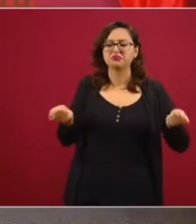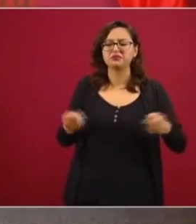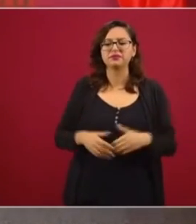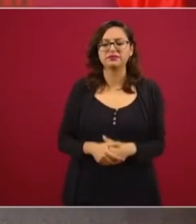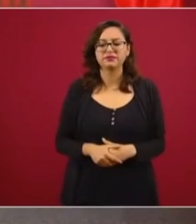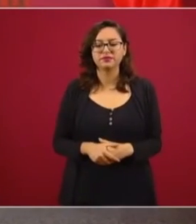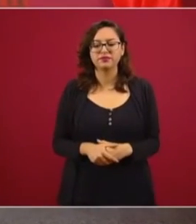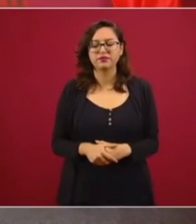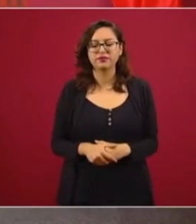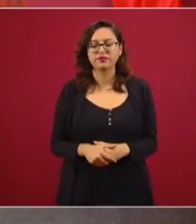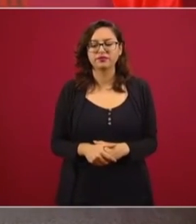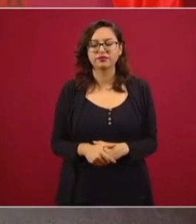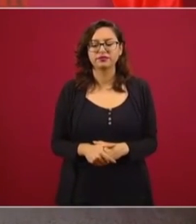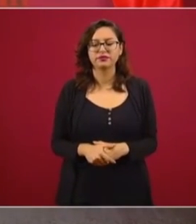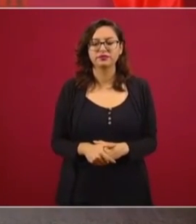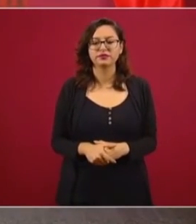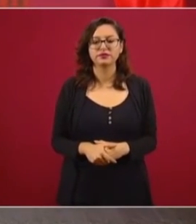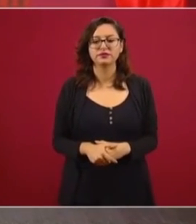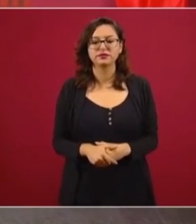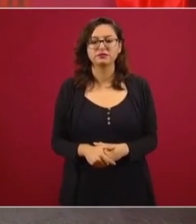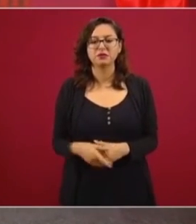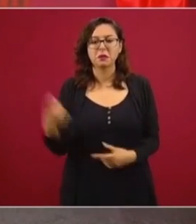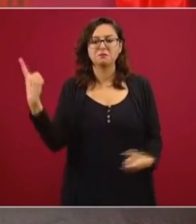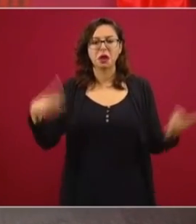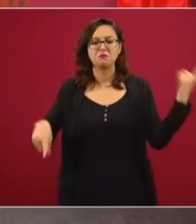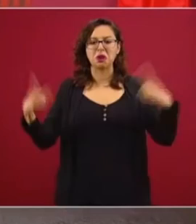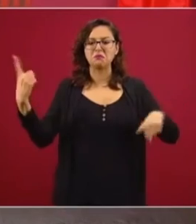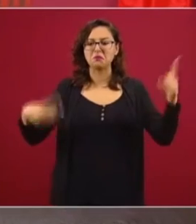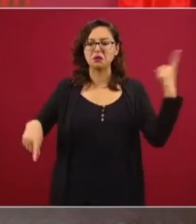mandando.